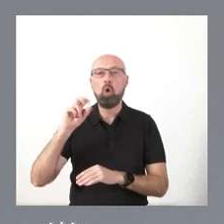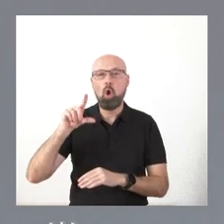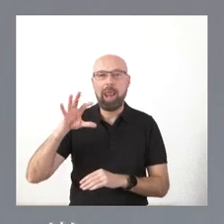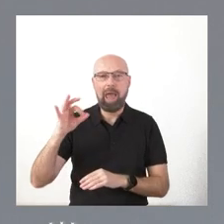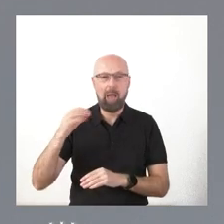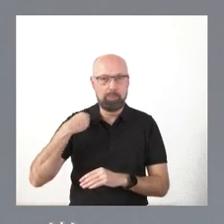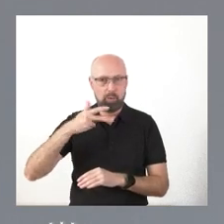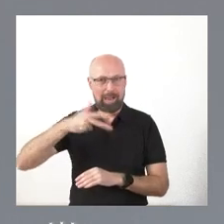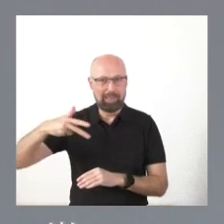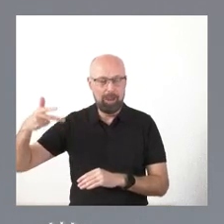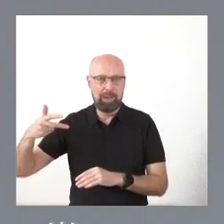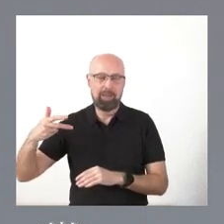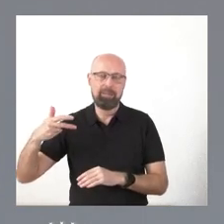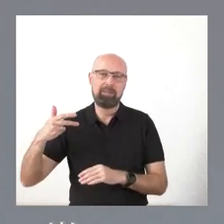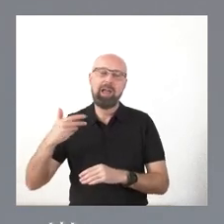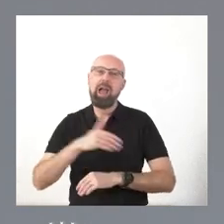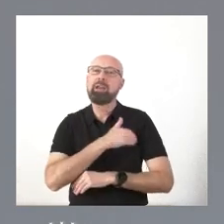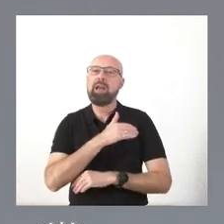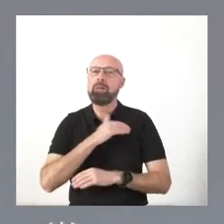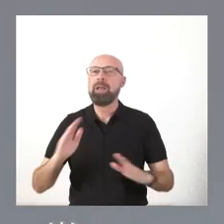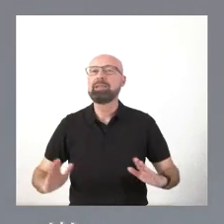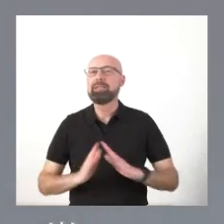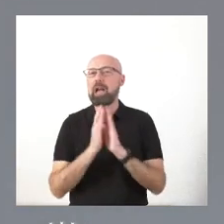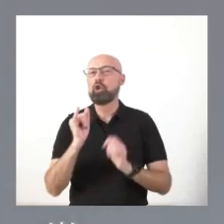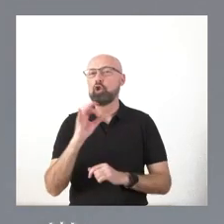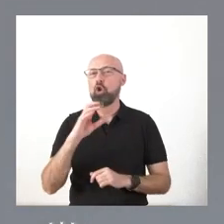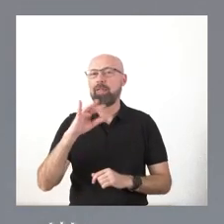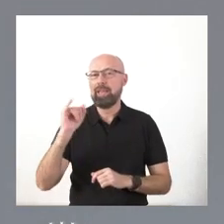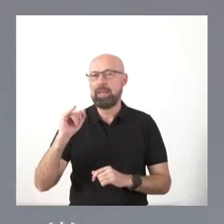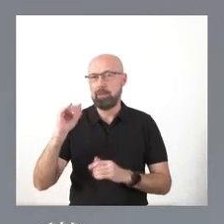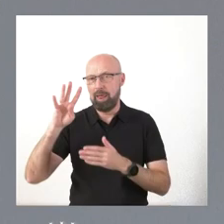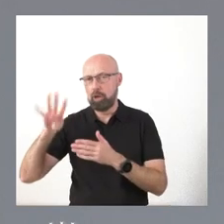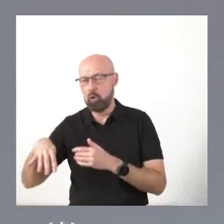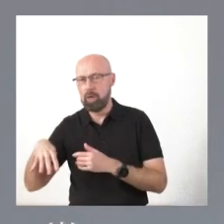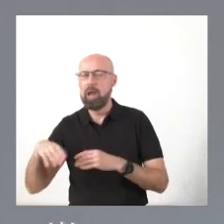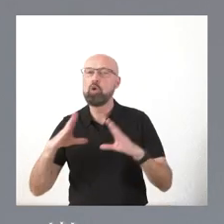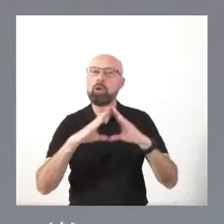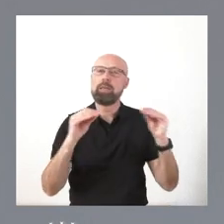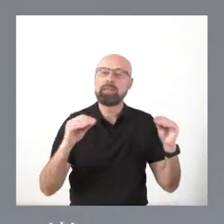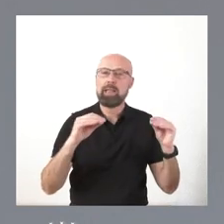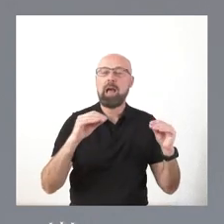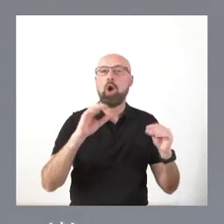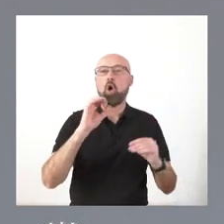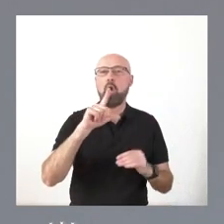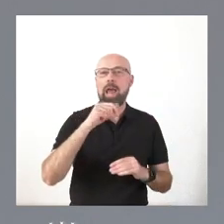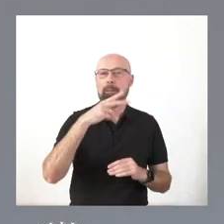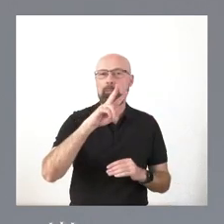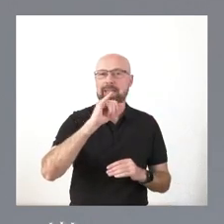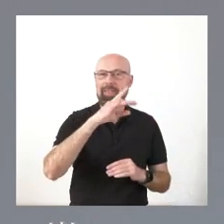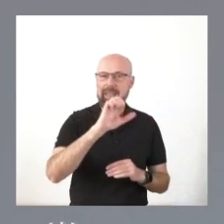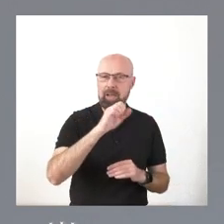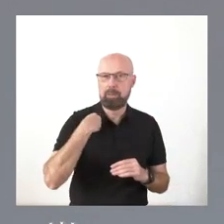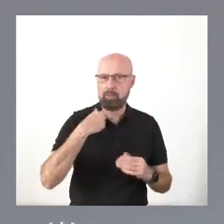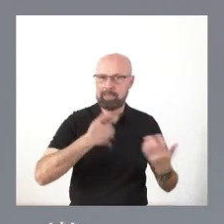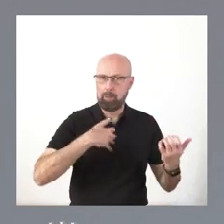de la Academia de San Jordi de Barcelona y de la Universidad Pablo Olavide de Sevilla. No estoy hablando de cualquier